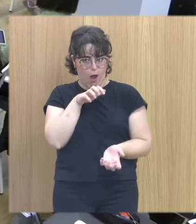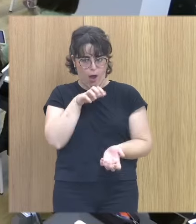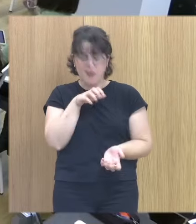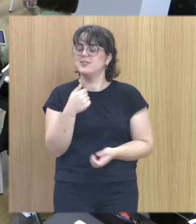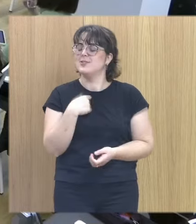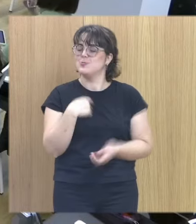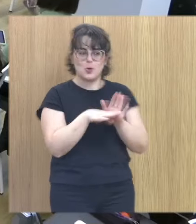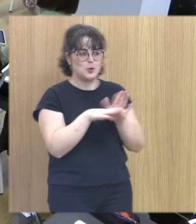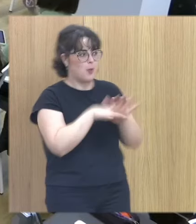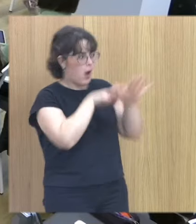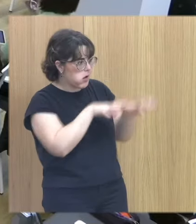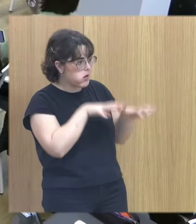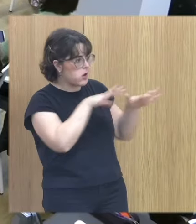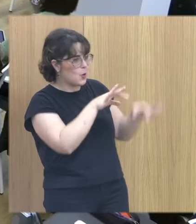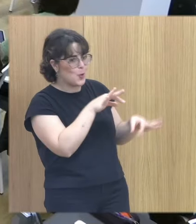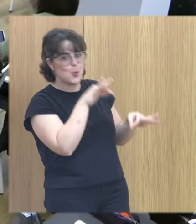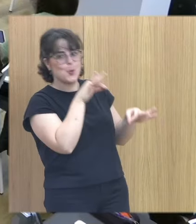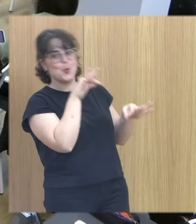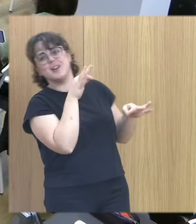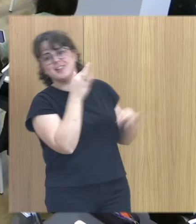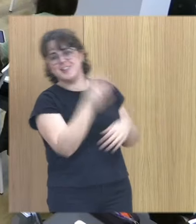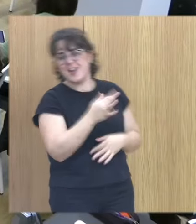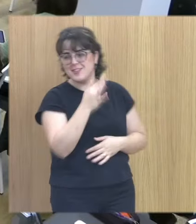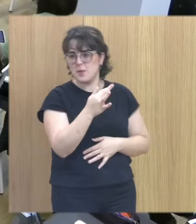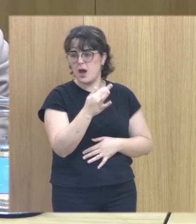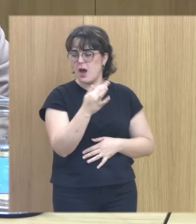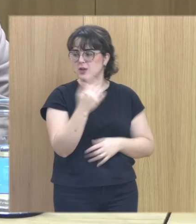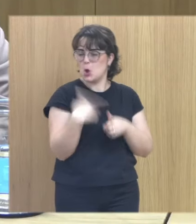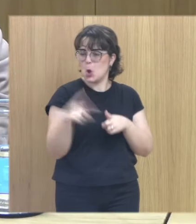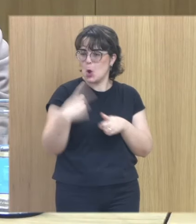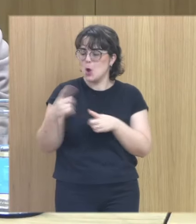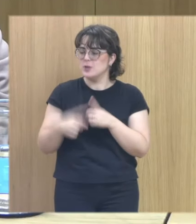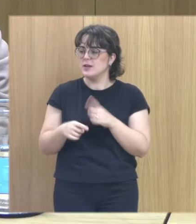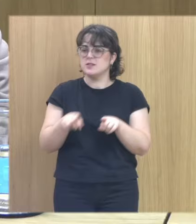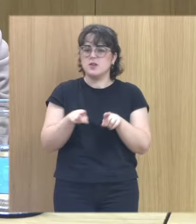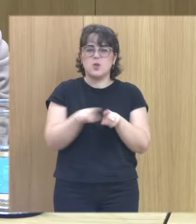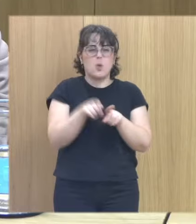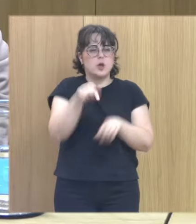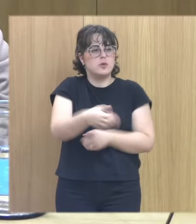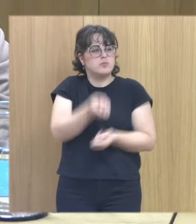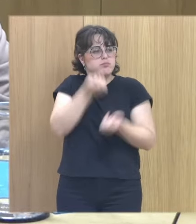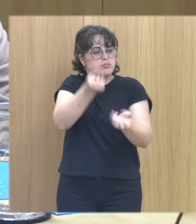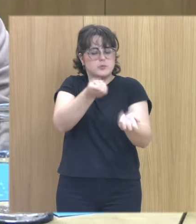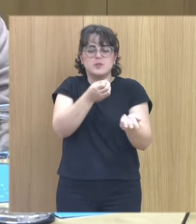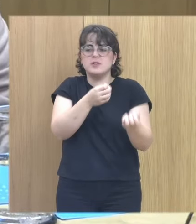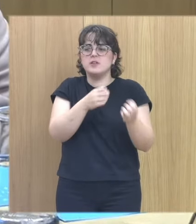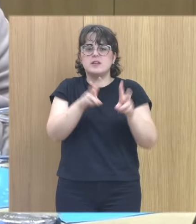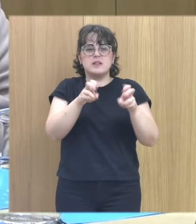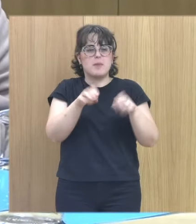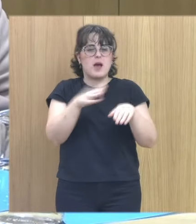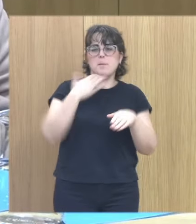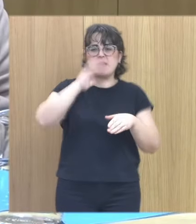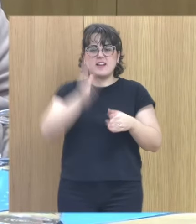sigo aprendiendo de ella y es más hay muchas cosas que igual que tú has contado ahora lo del edificio